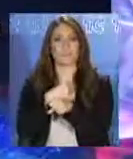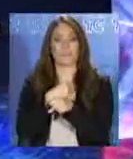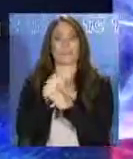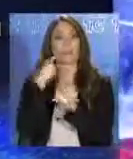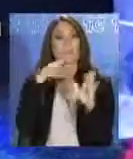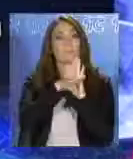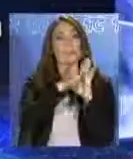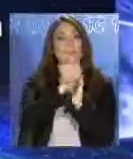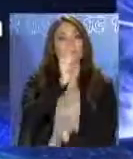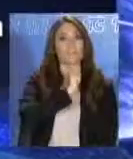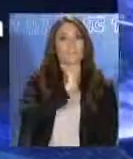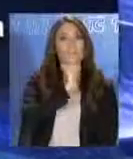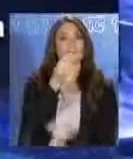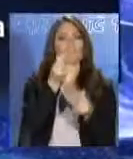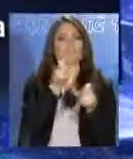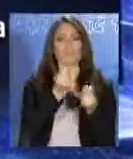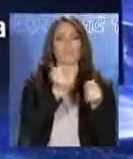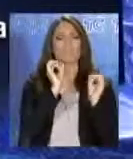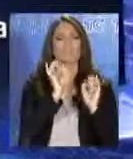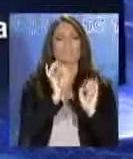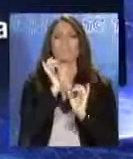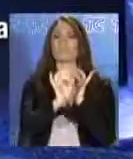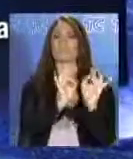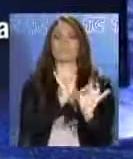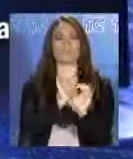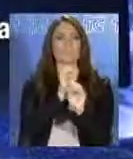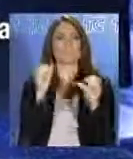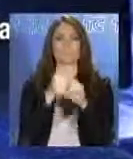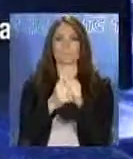banca privada ecuatoriana es solvente, sólida y líquida.